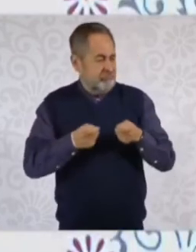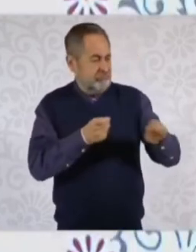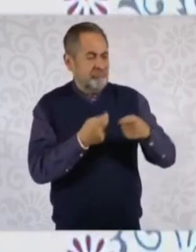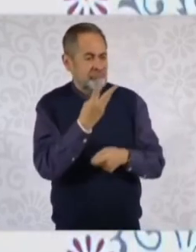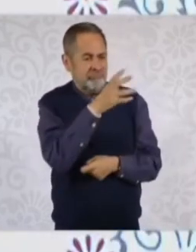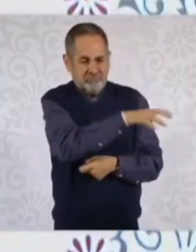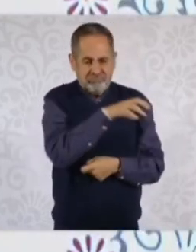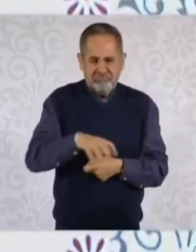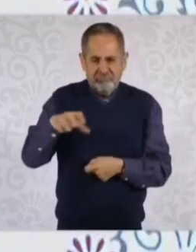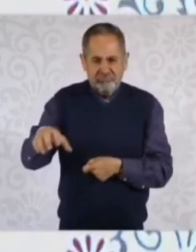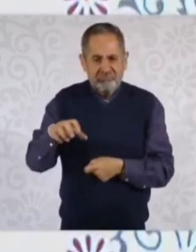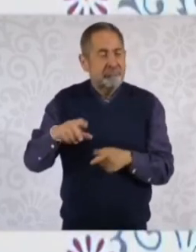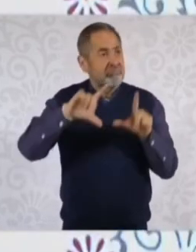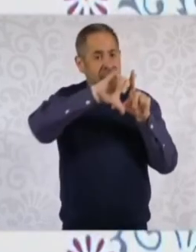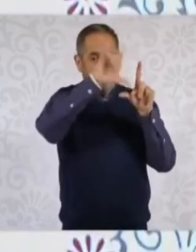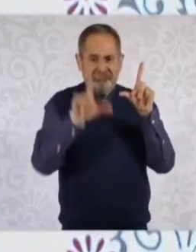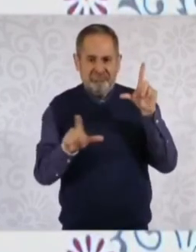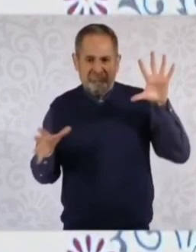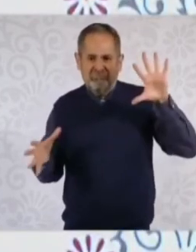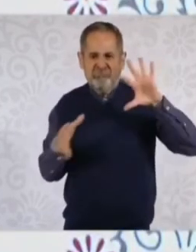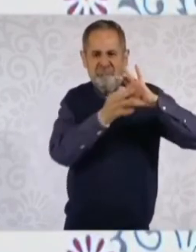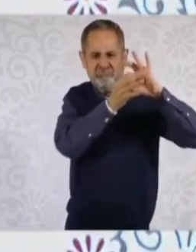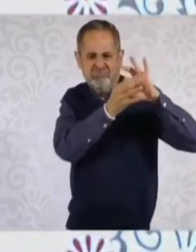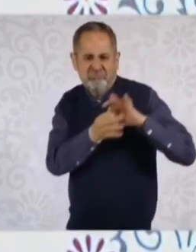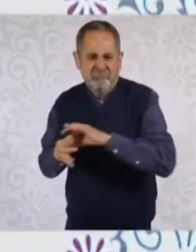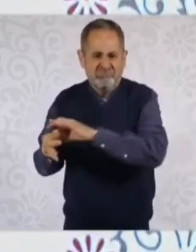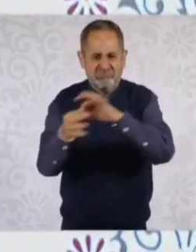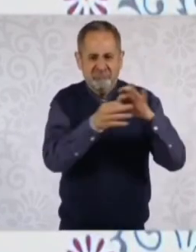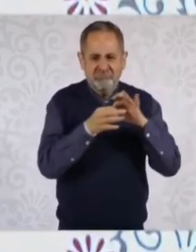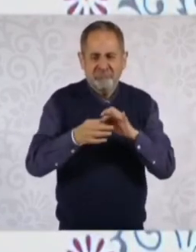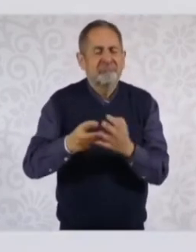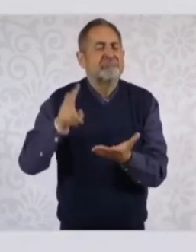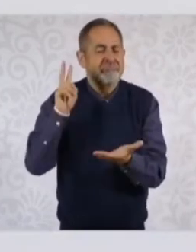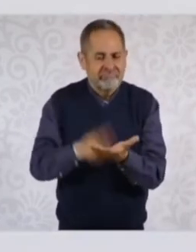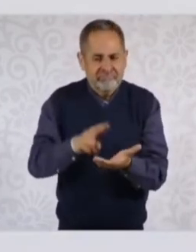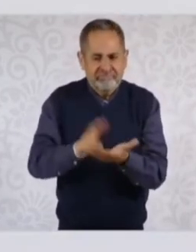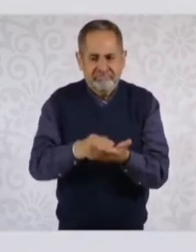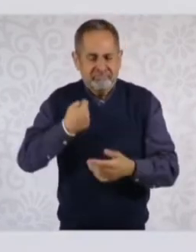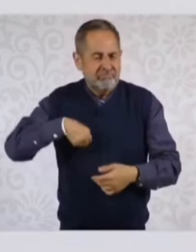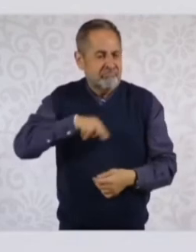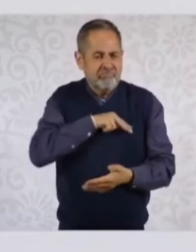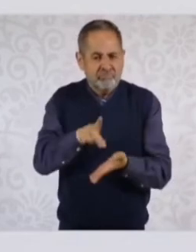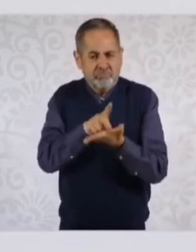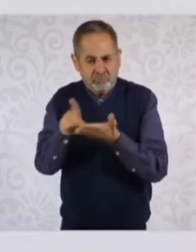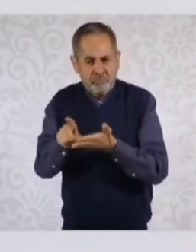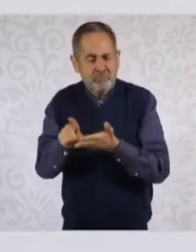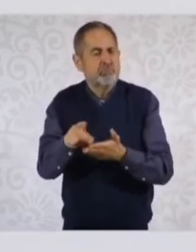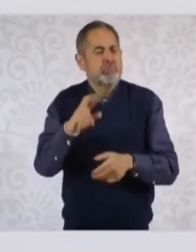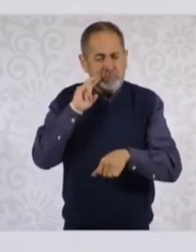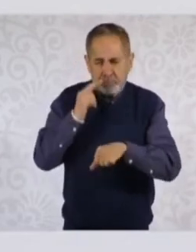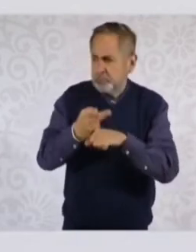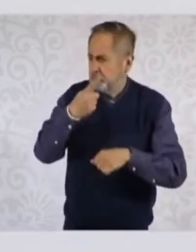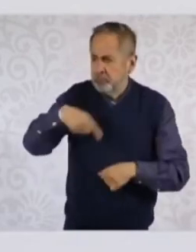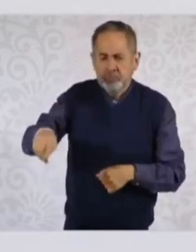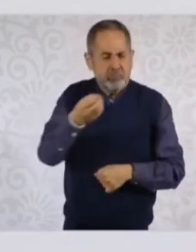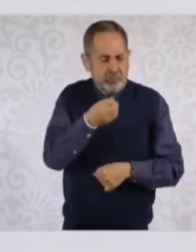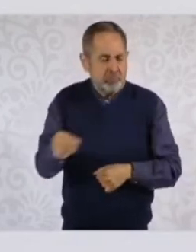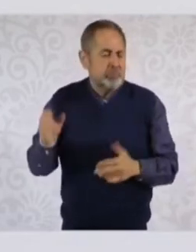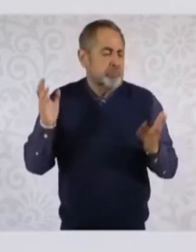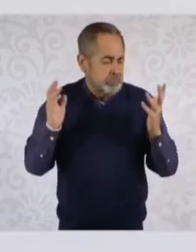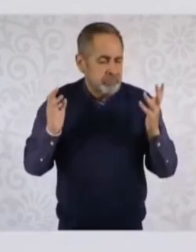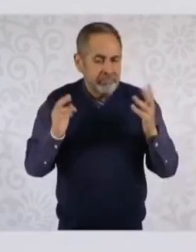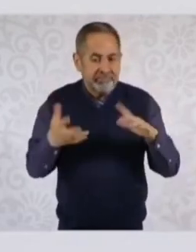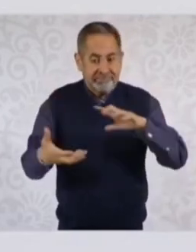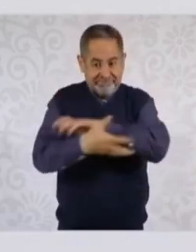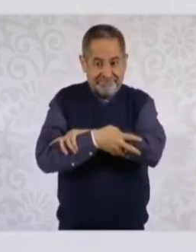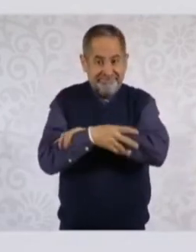territorio. A partir de él hacemos valer nuestros derechos y obligaciones ciudadanos. Por ese